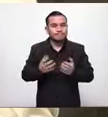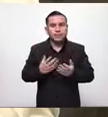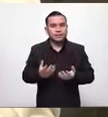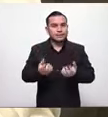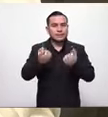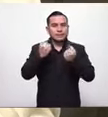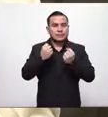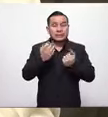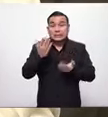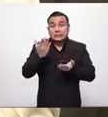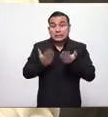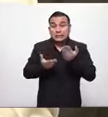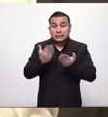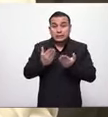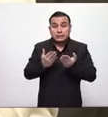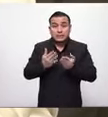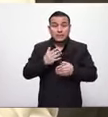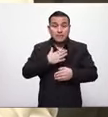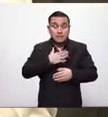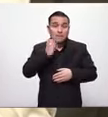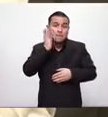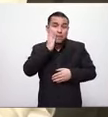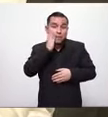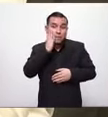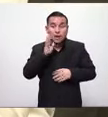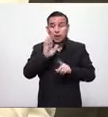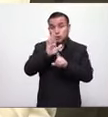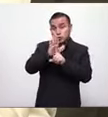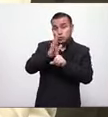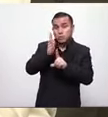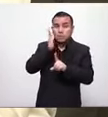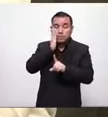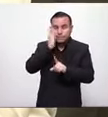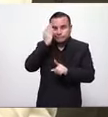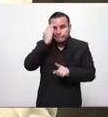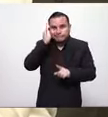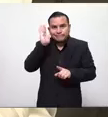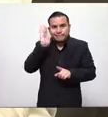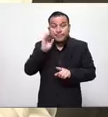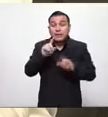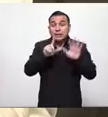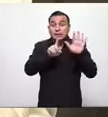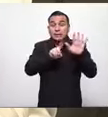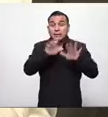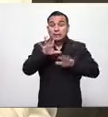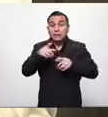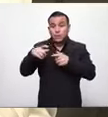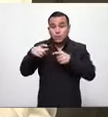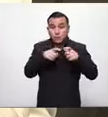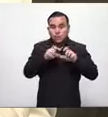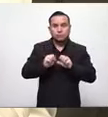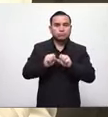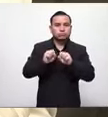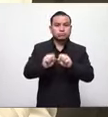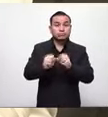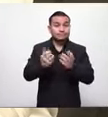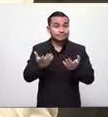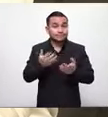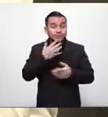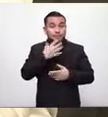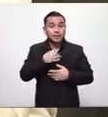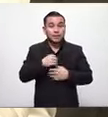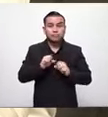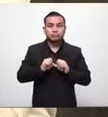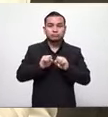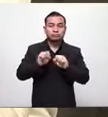pudo haber sido mi madre pudo haber sido la madre de ustedes una señora de 75 años acaba de